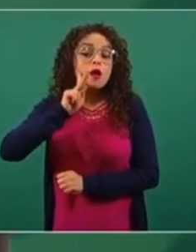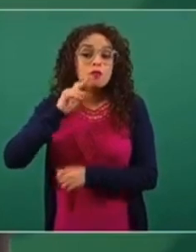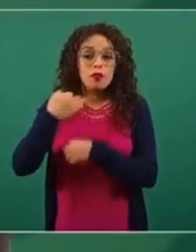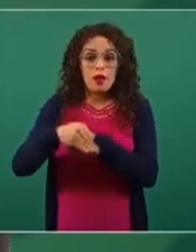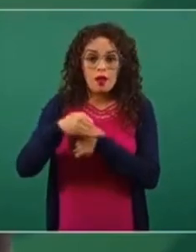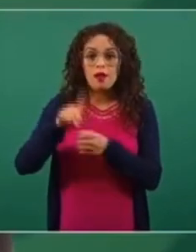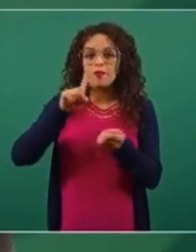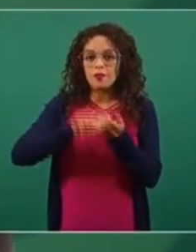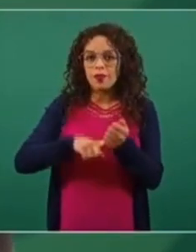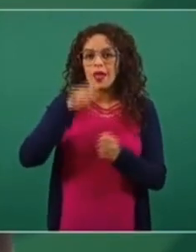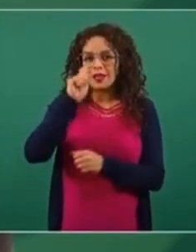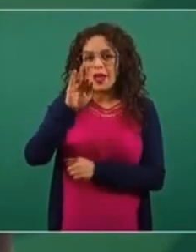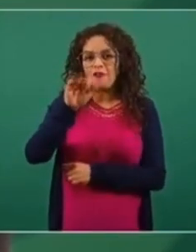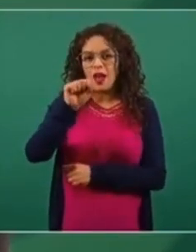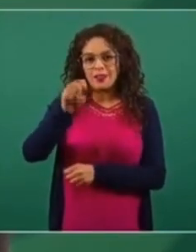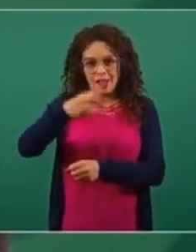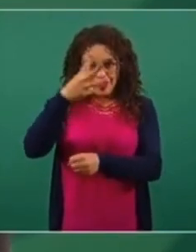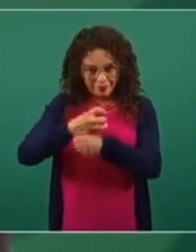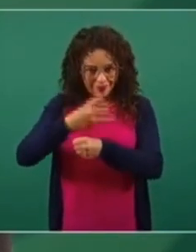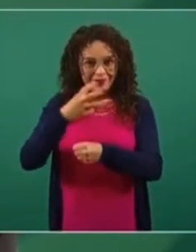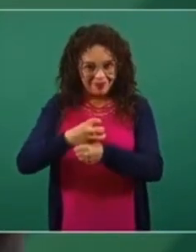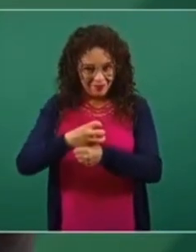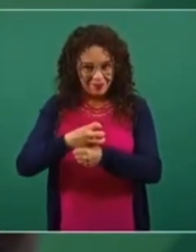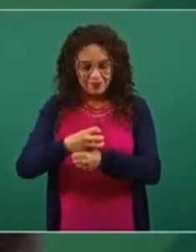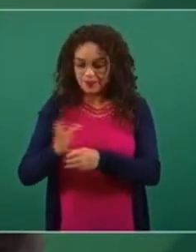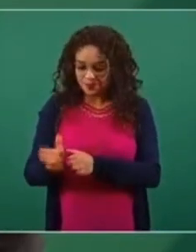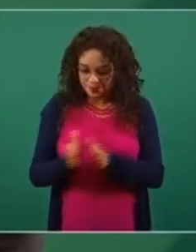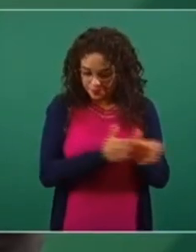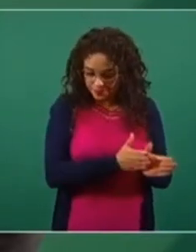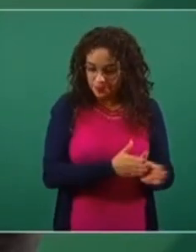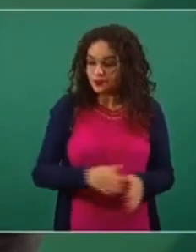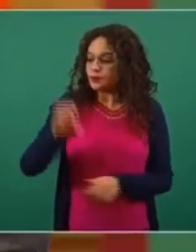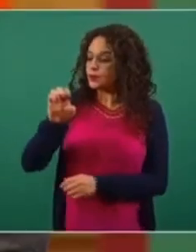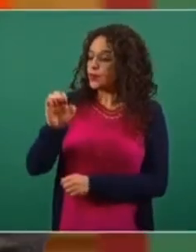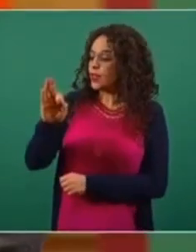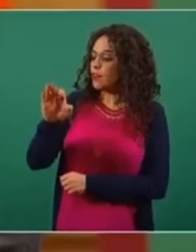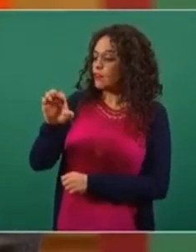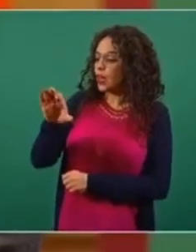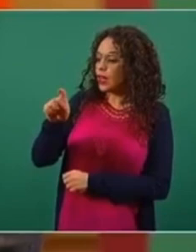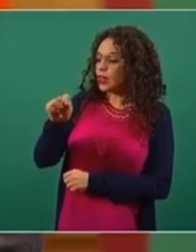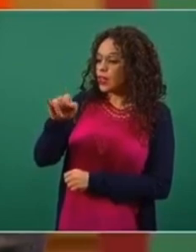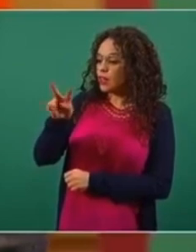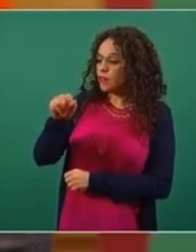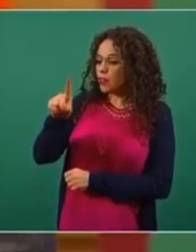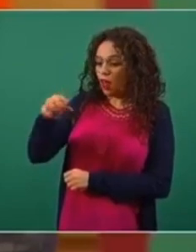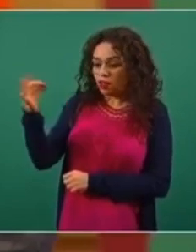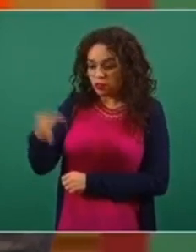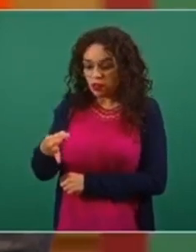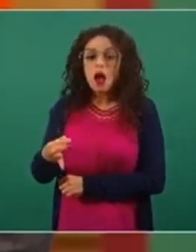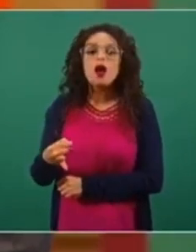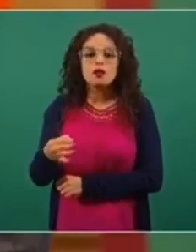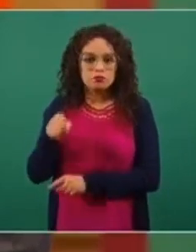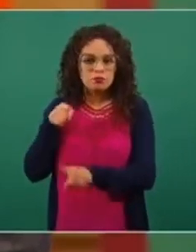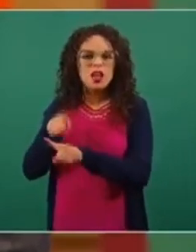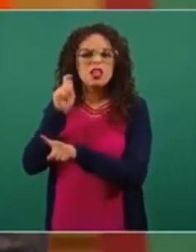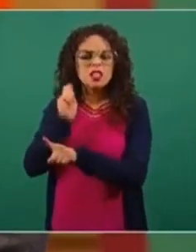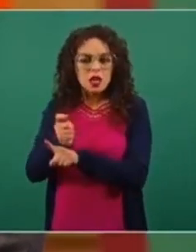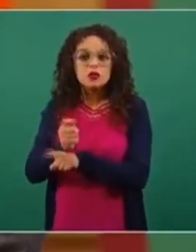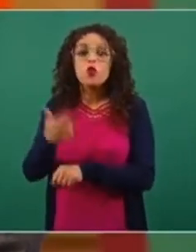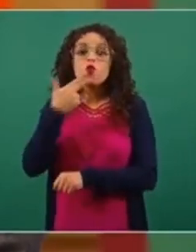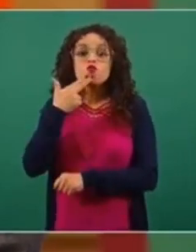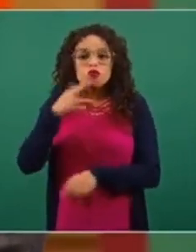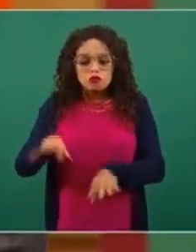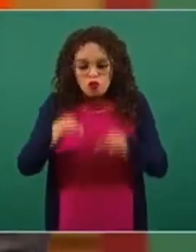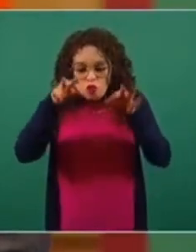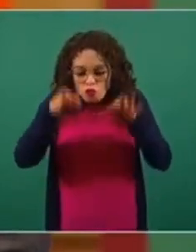3. Efectividad es el uso real en una población determinada y puede haber variaciones, a